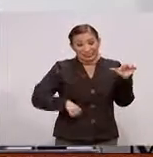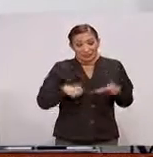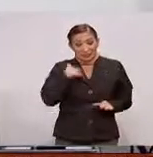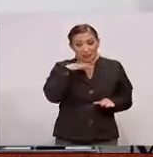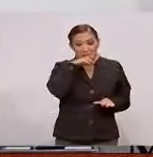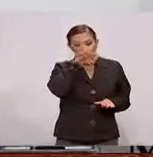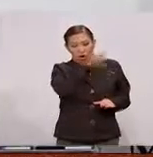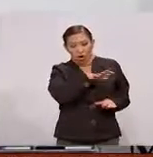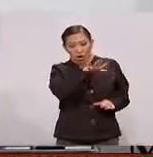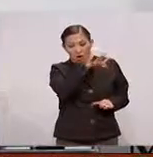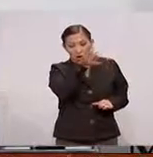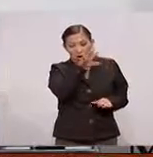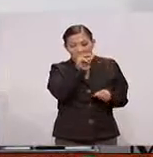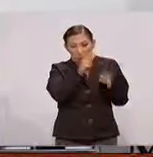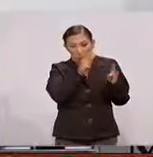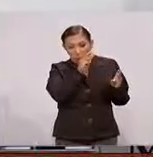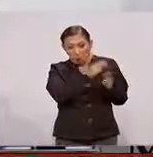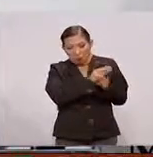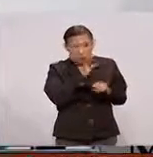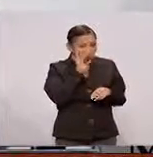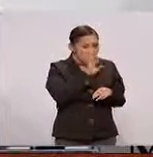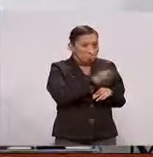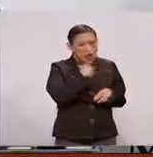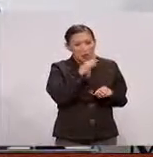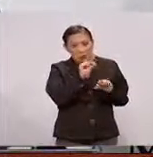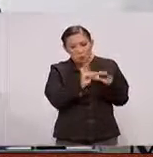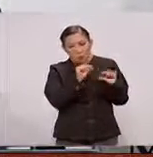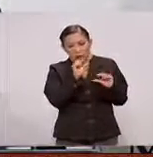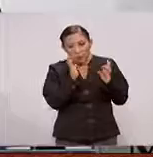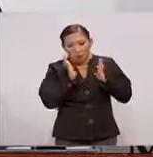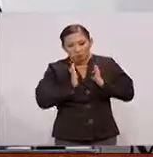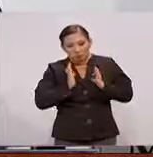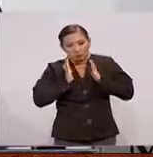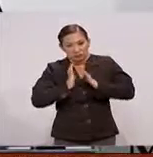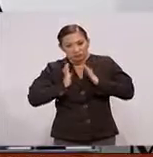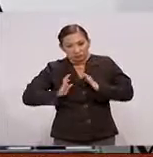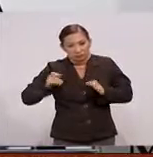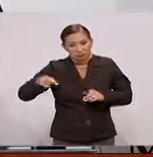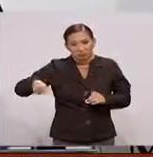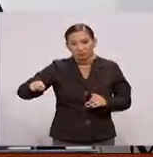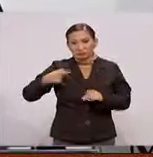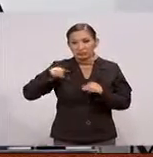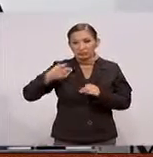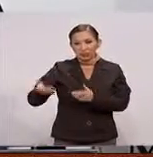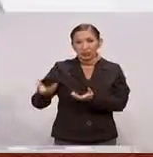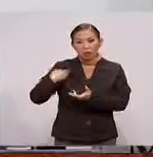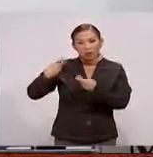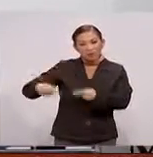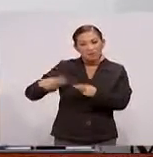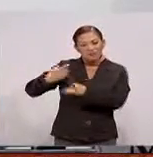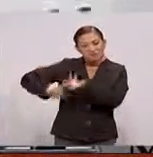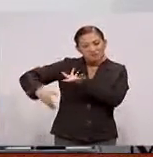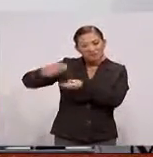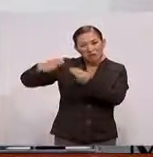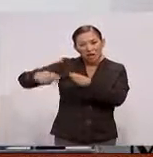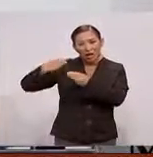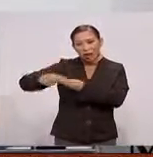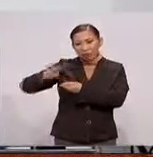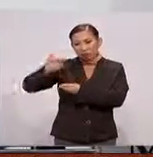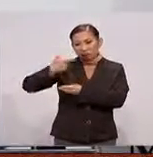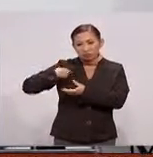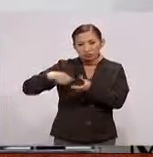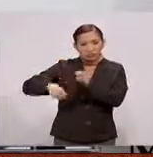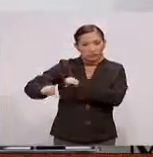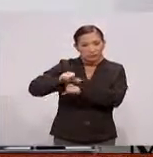Una mejoría En el entorno global Han regresado La calma A los mercados Financieros Esto no significa